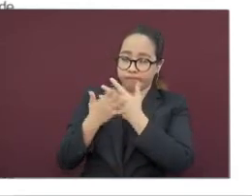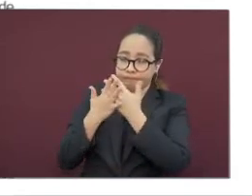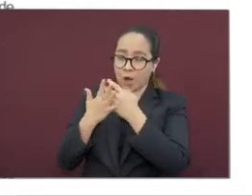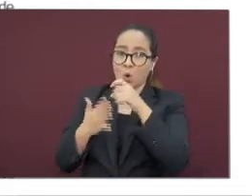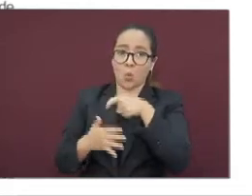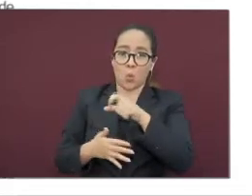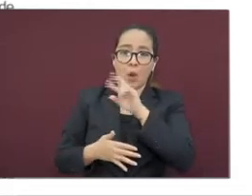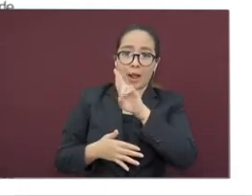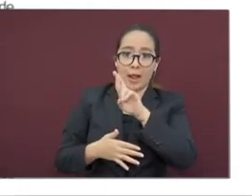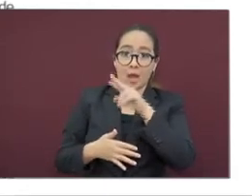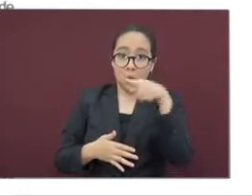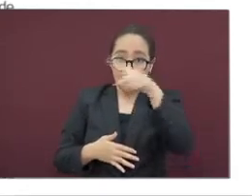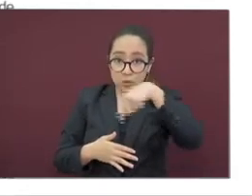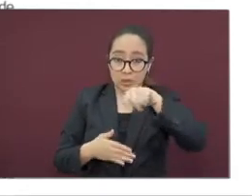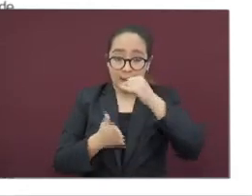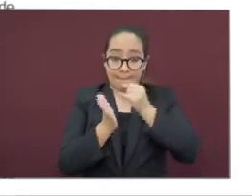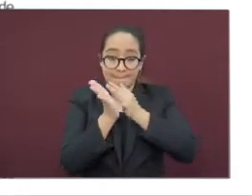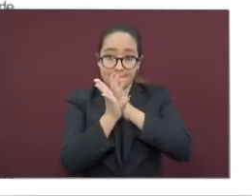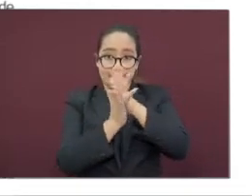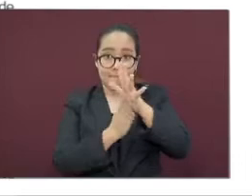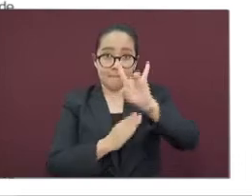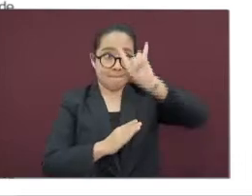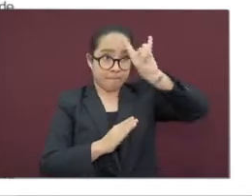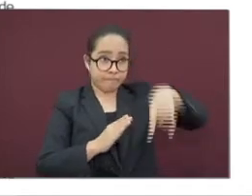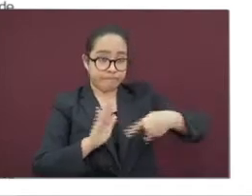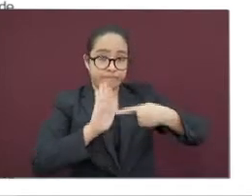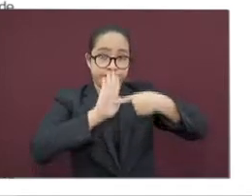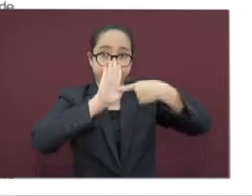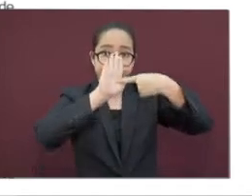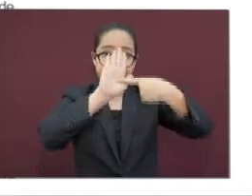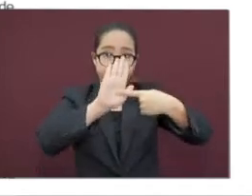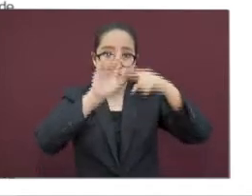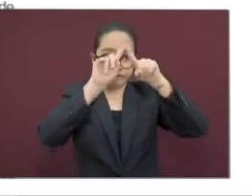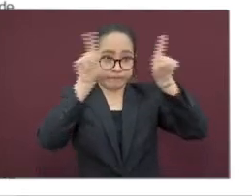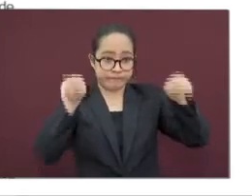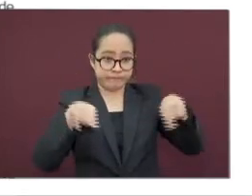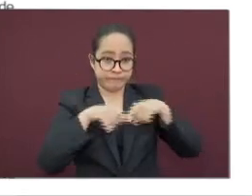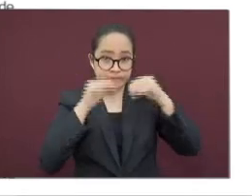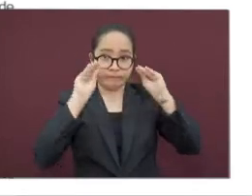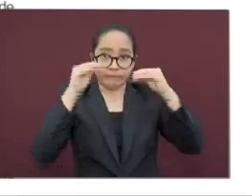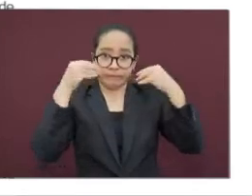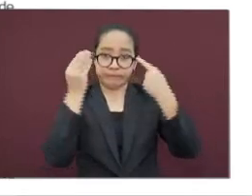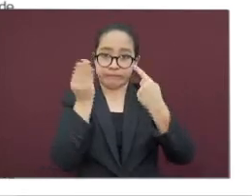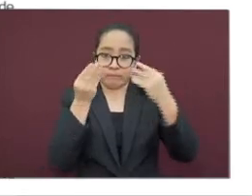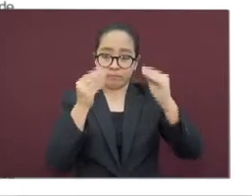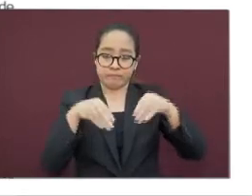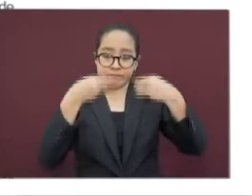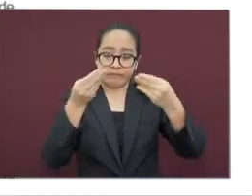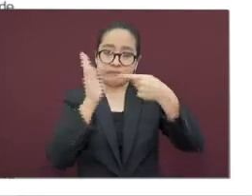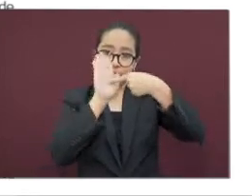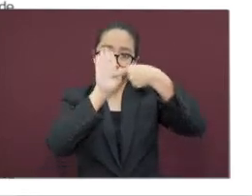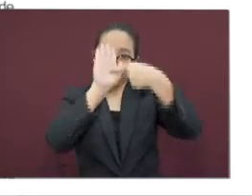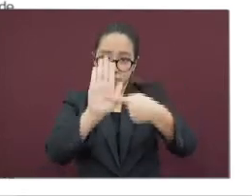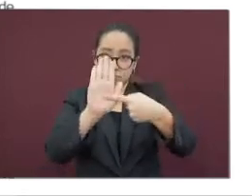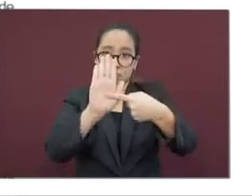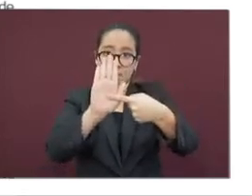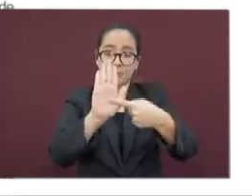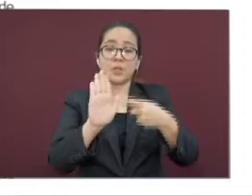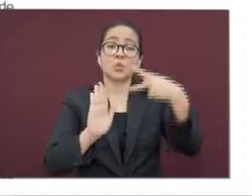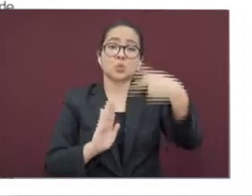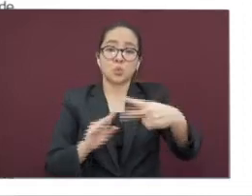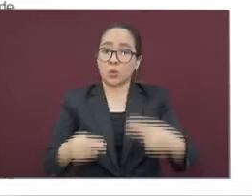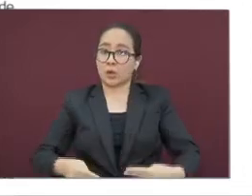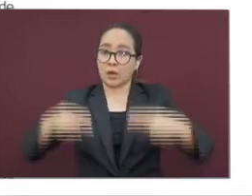en un sitio que esté a la vista del público. Para que muestren que su establecimiento